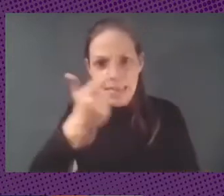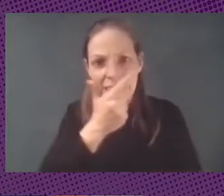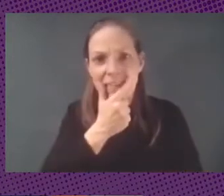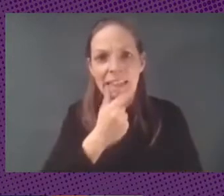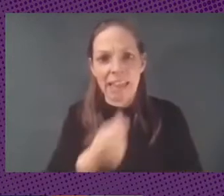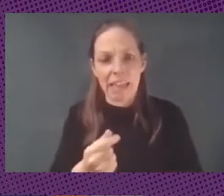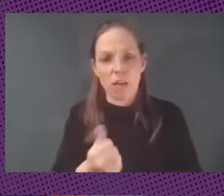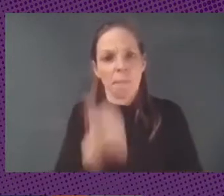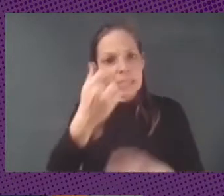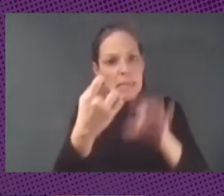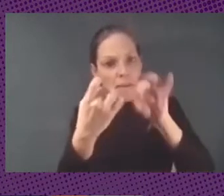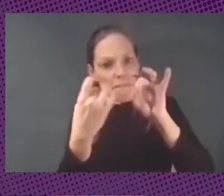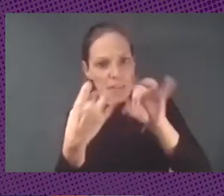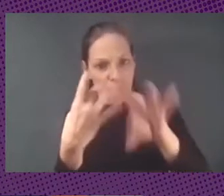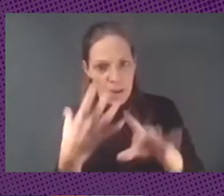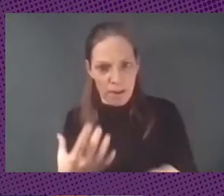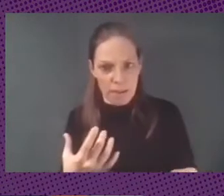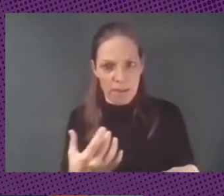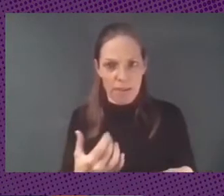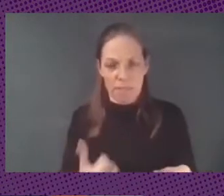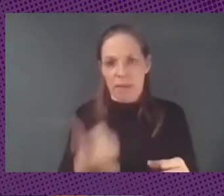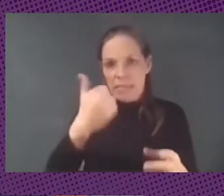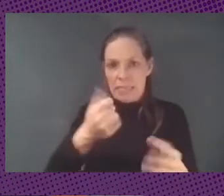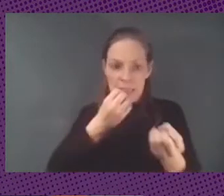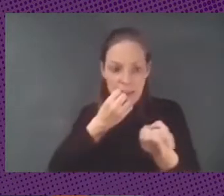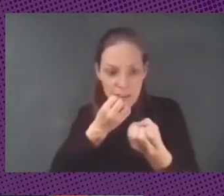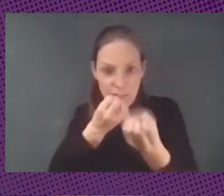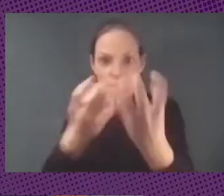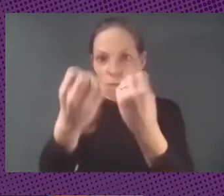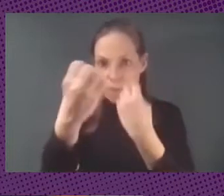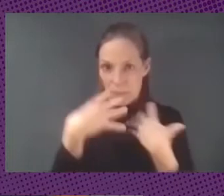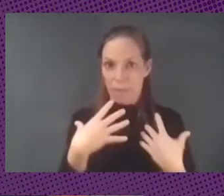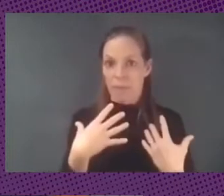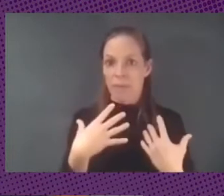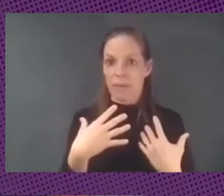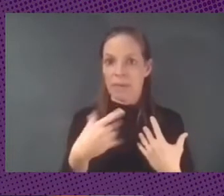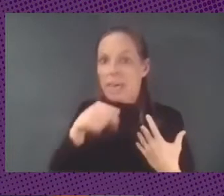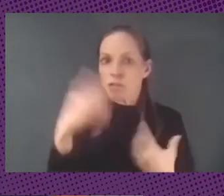de retroalimentación de información ¿no? ¿por qué no está eso sobre la mesa?